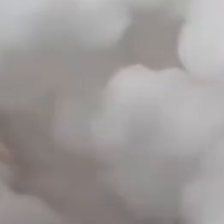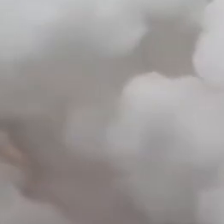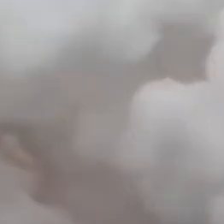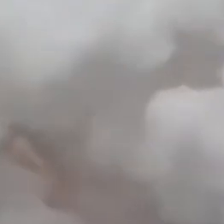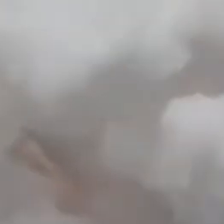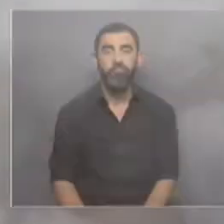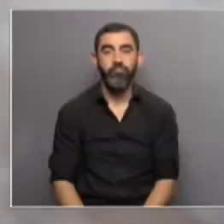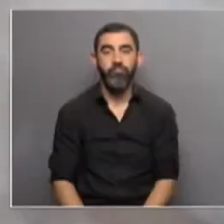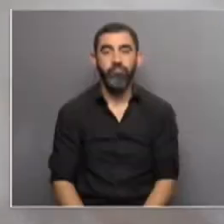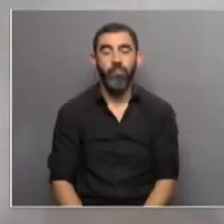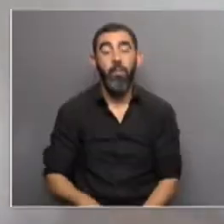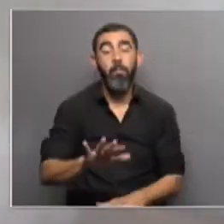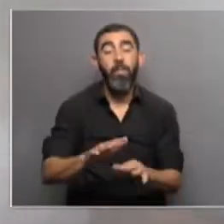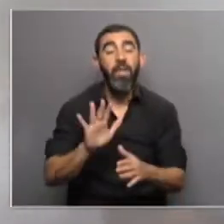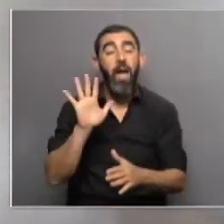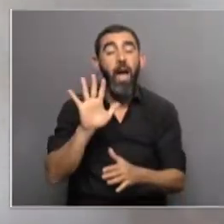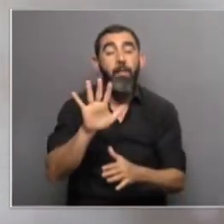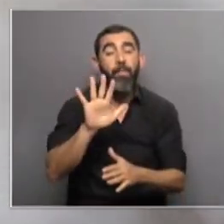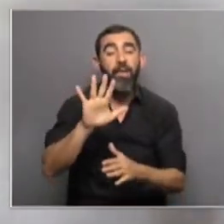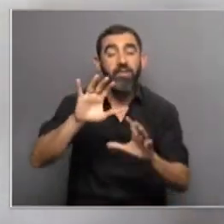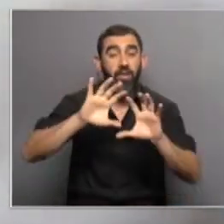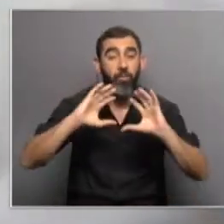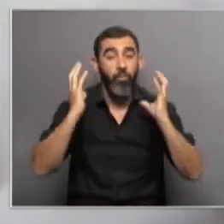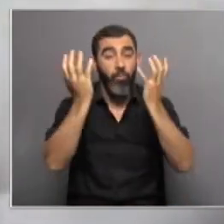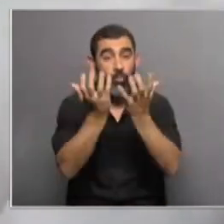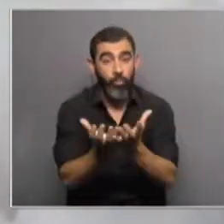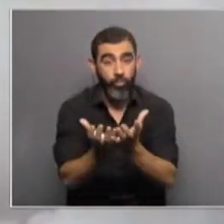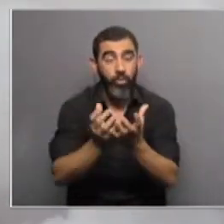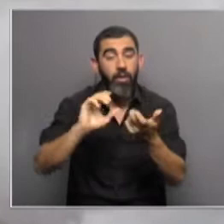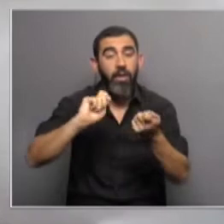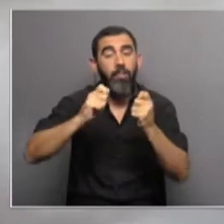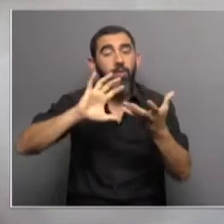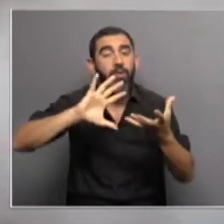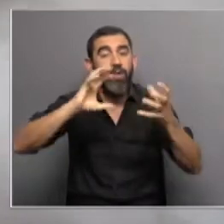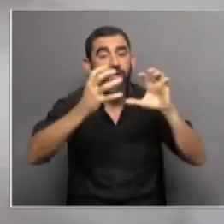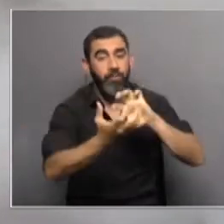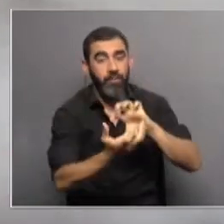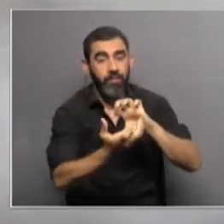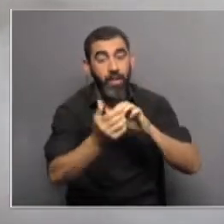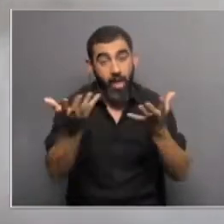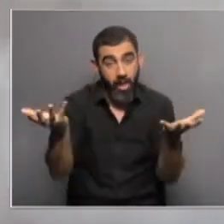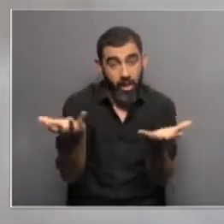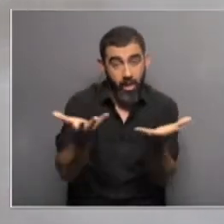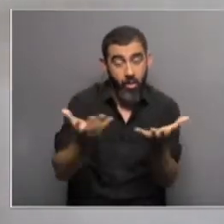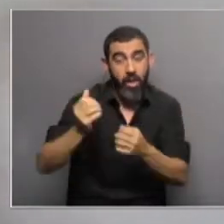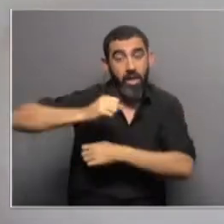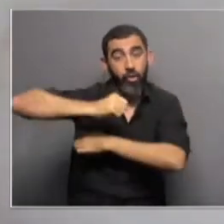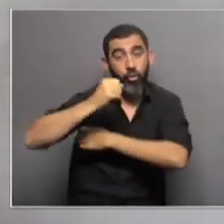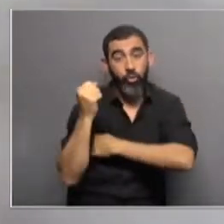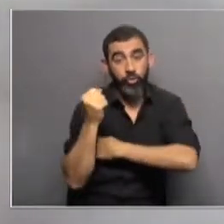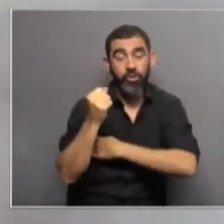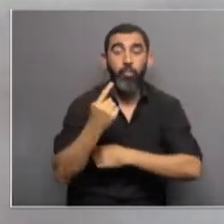La mayor amenaza que enfrenta la humanidad, el cambio climático. En este momento en Escocia,